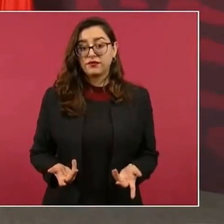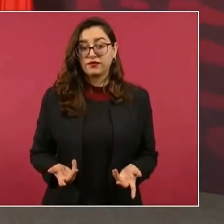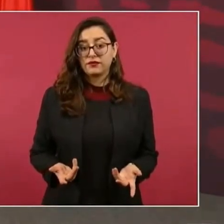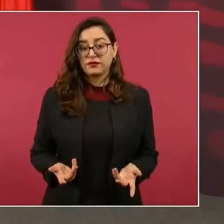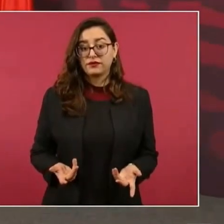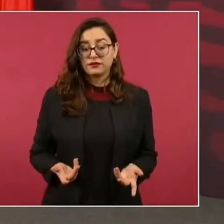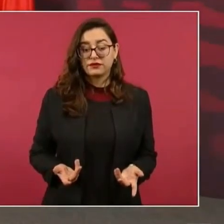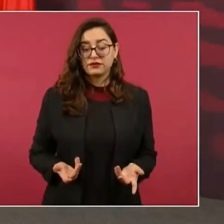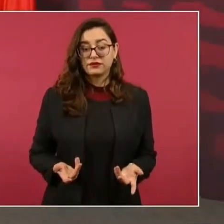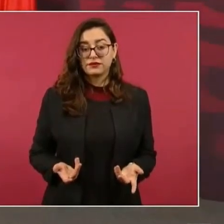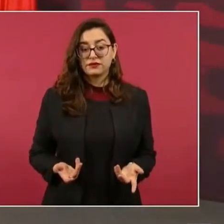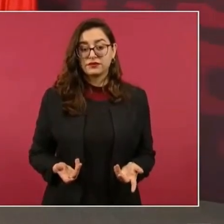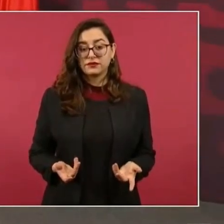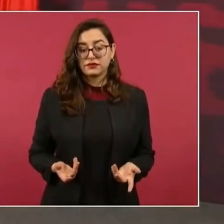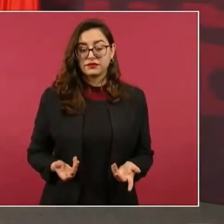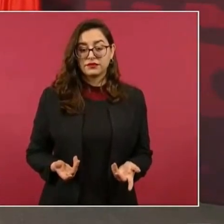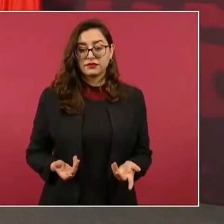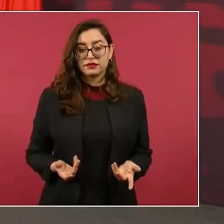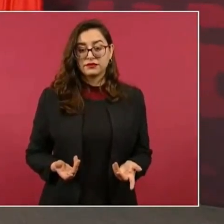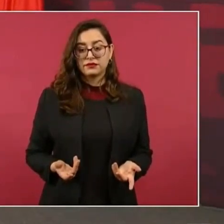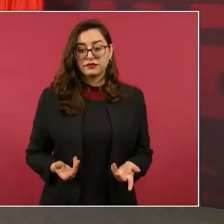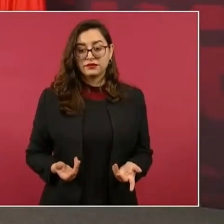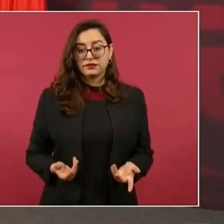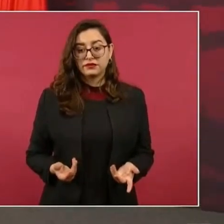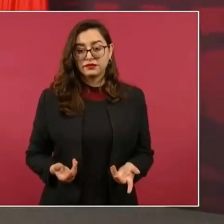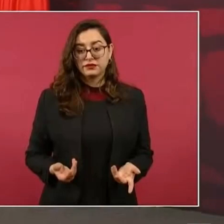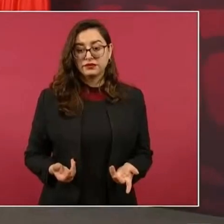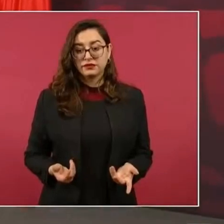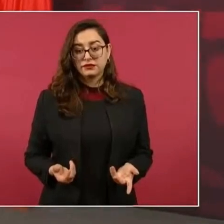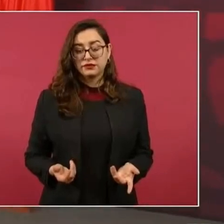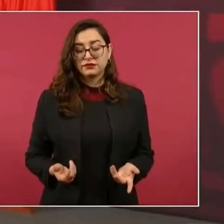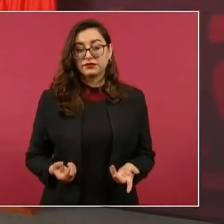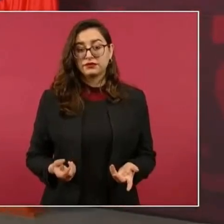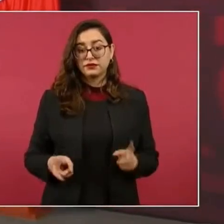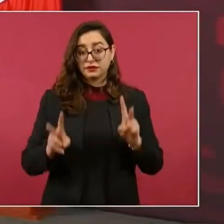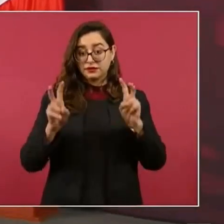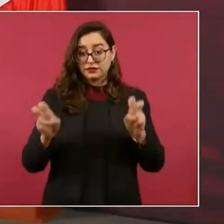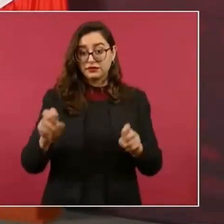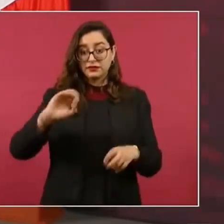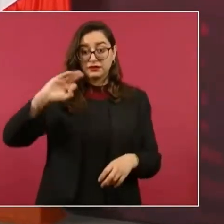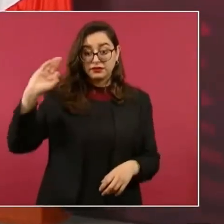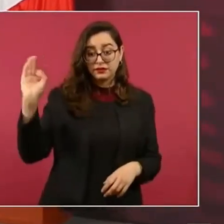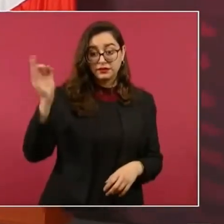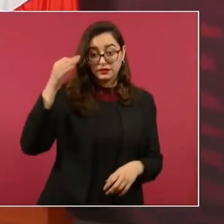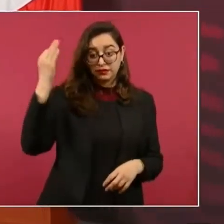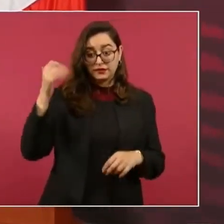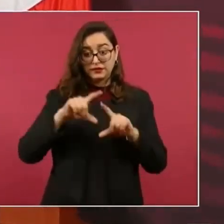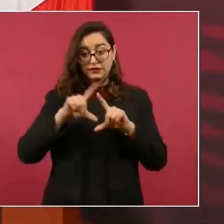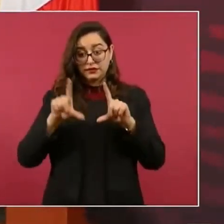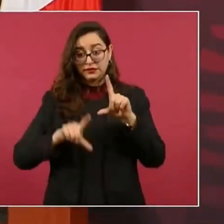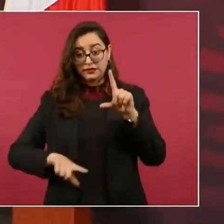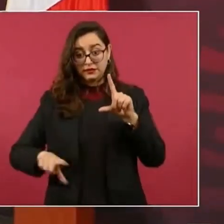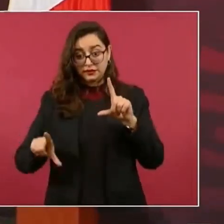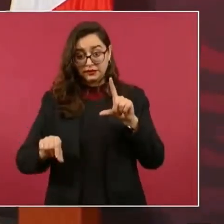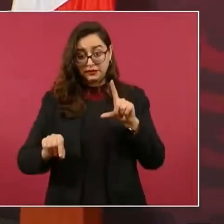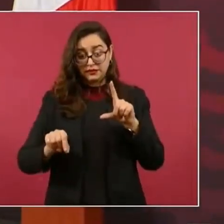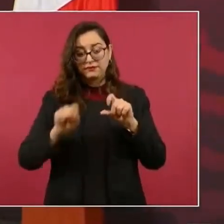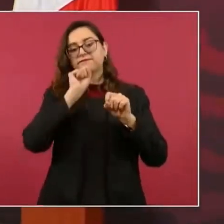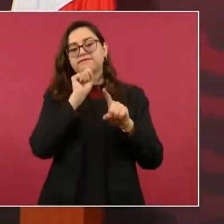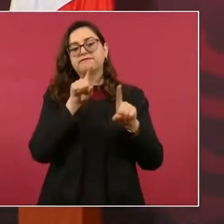lo federal, en lo nacional, en los estados.